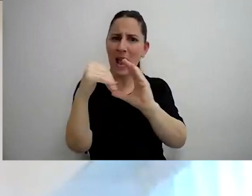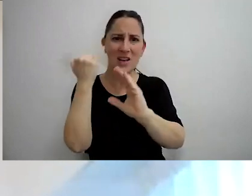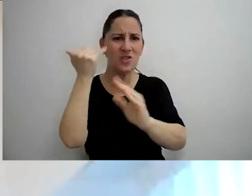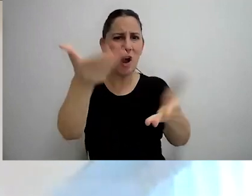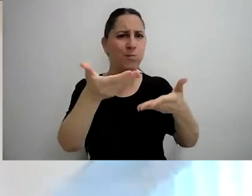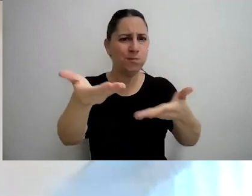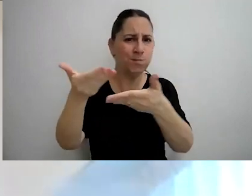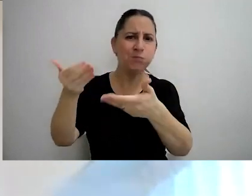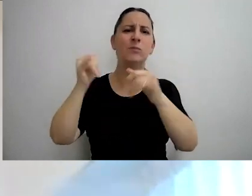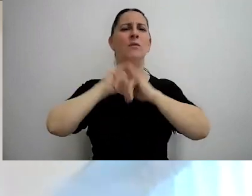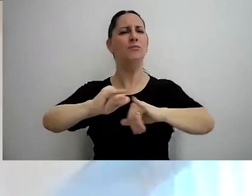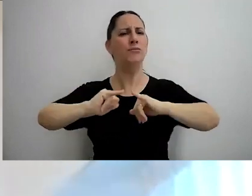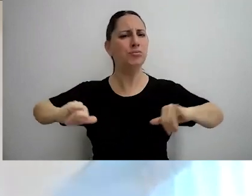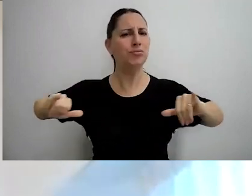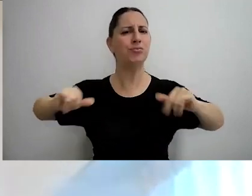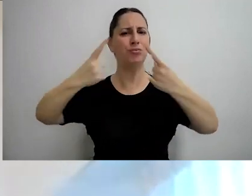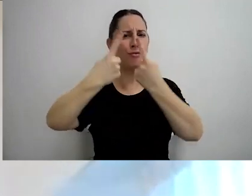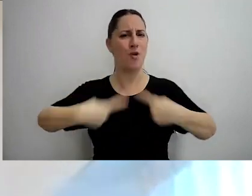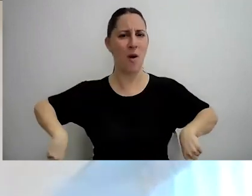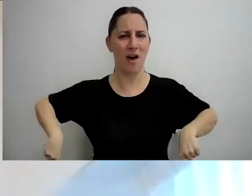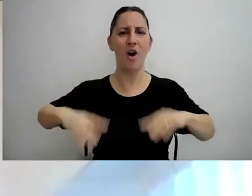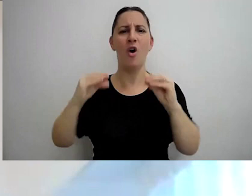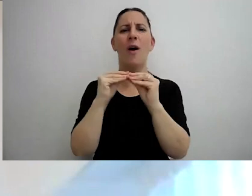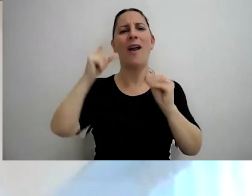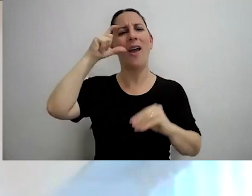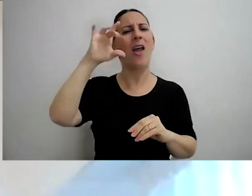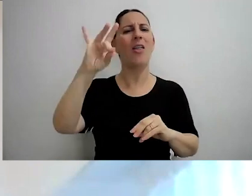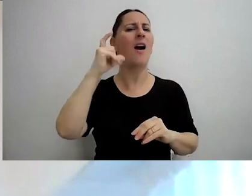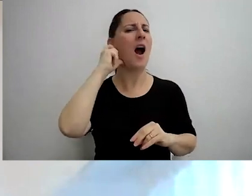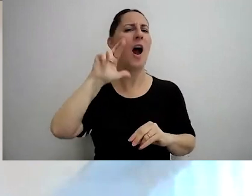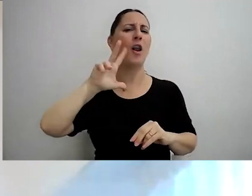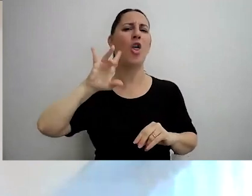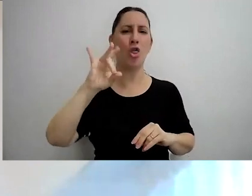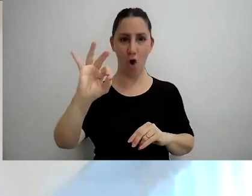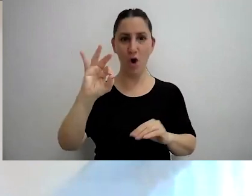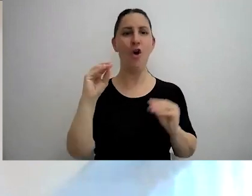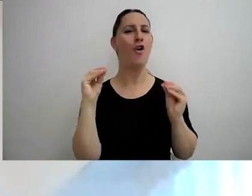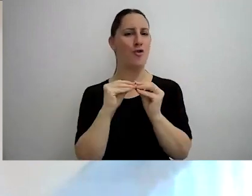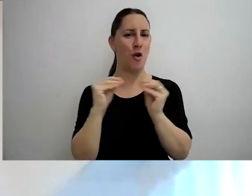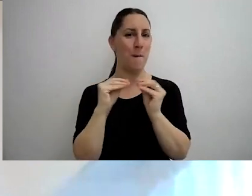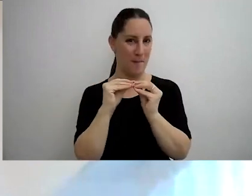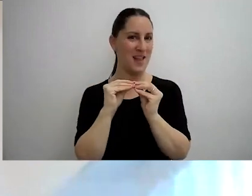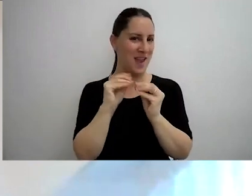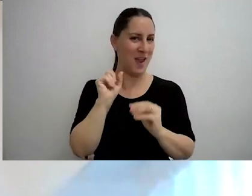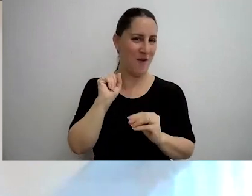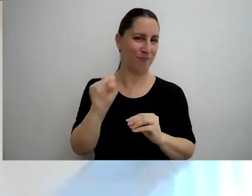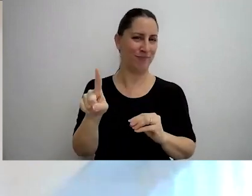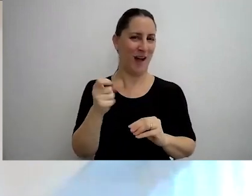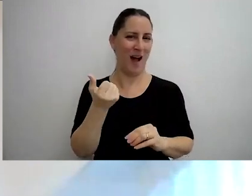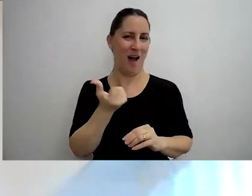flyer con nuestro compañero Edgardo Ferrer Olivé, que es compañero del organismo, y